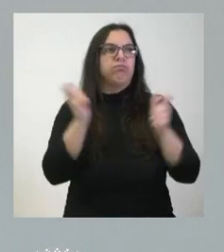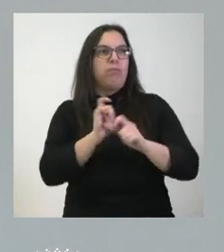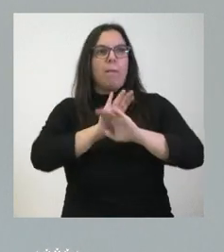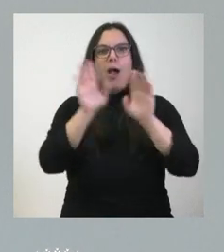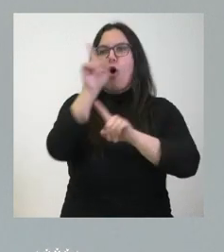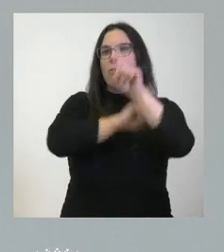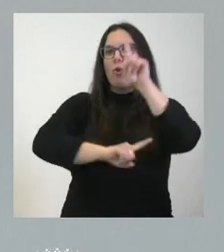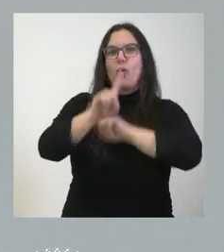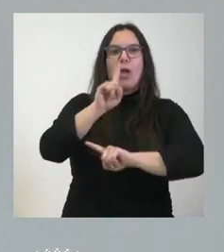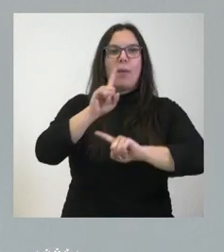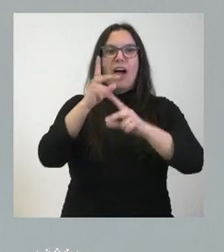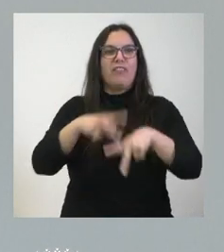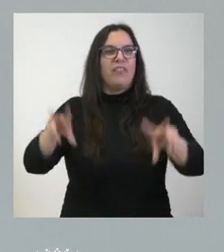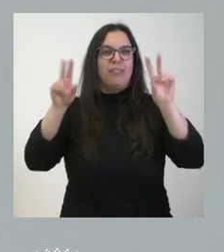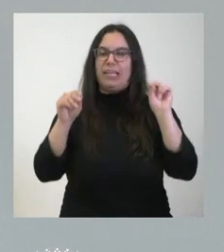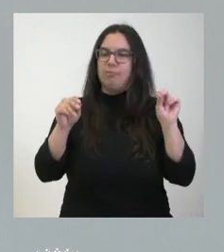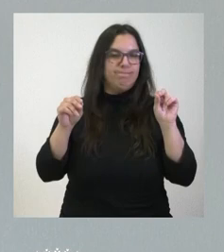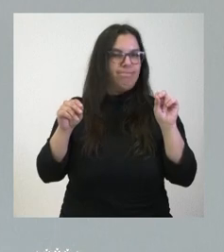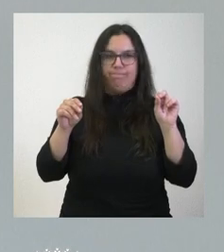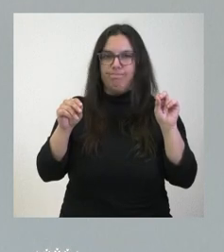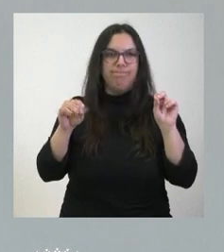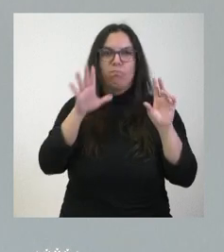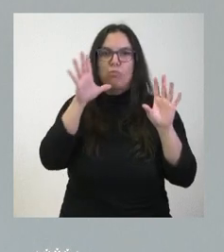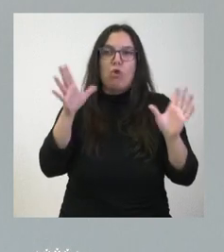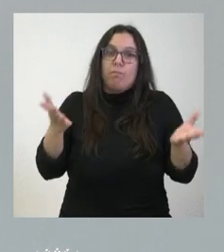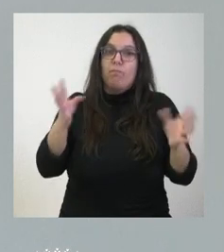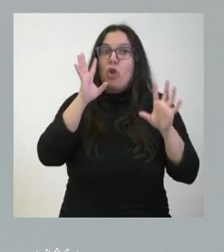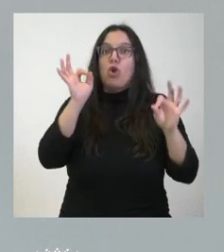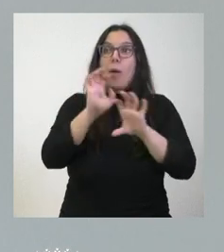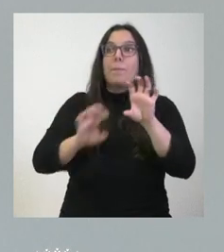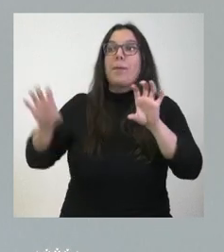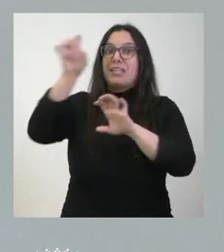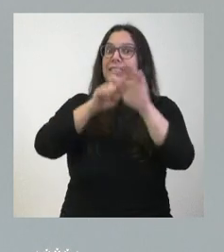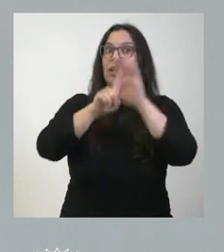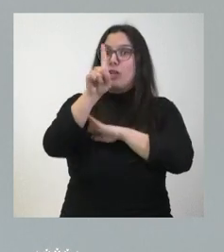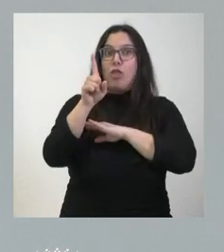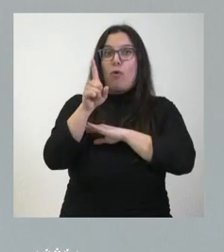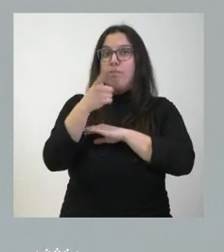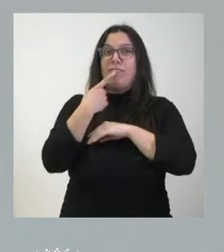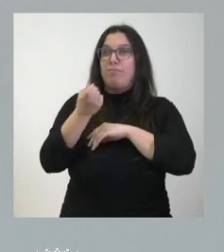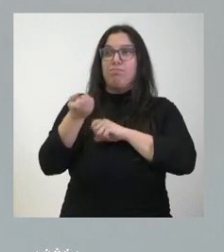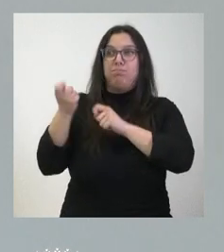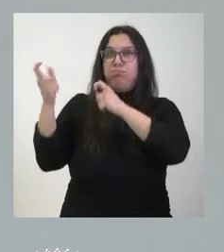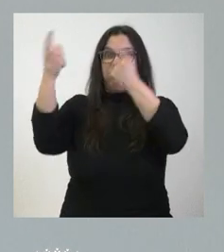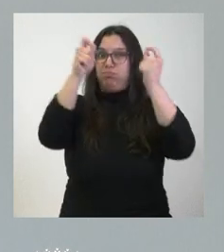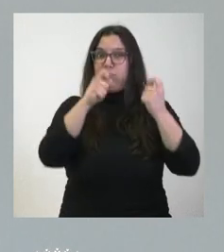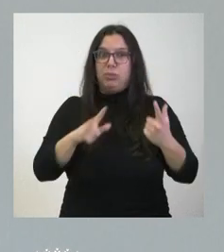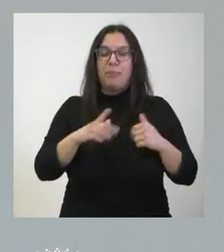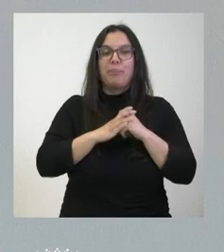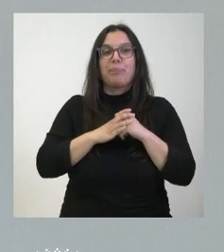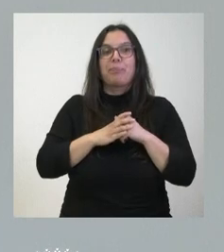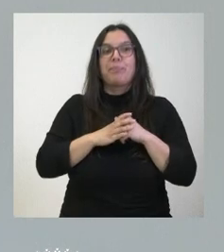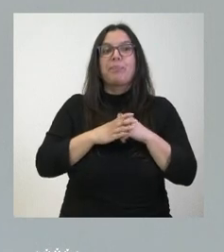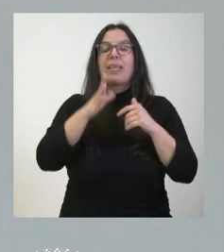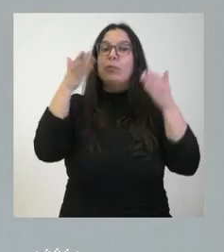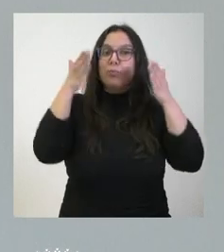problema desde el punto de vista de la natalidad, porque, lógicamente, los países desarrollados tenemos muchas de estas dificultades que ahí se describen. También, ¿qué tenemos que hacer